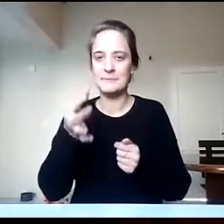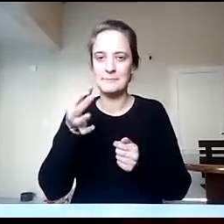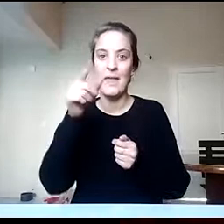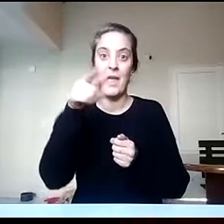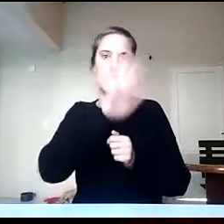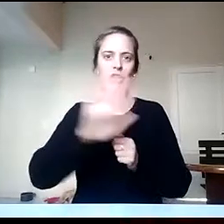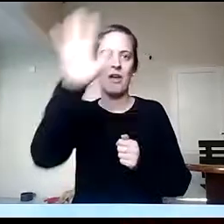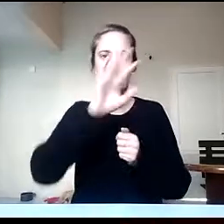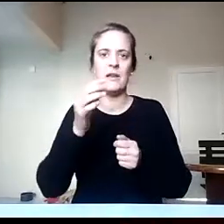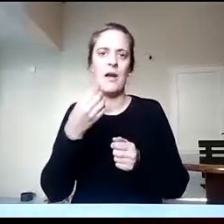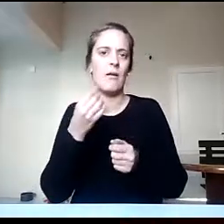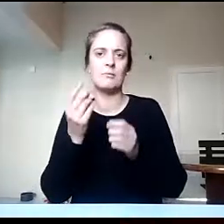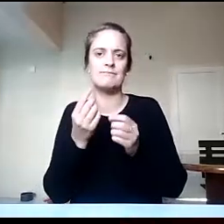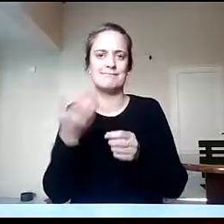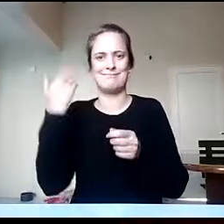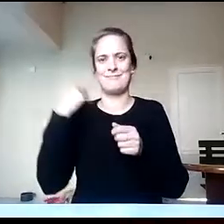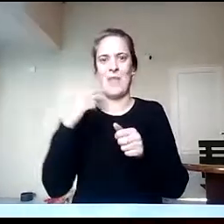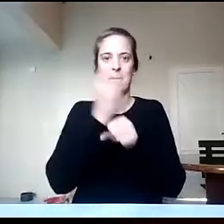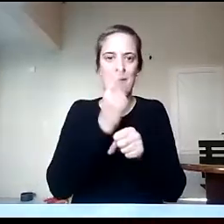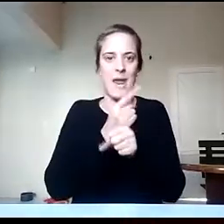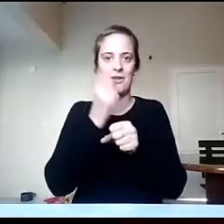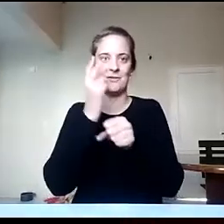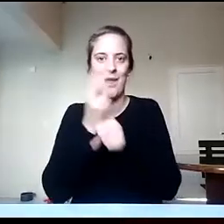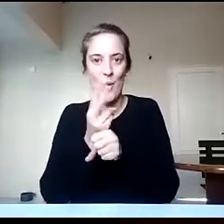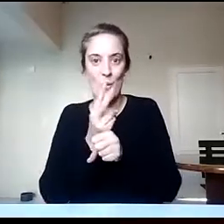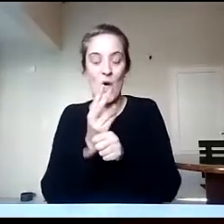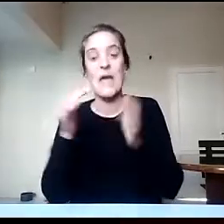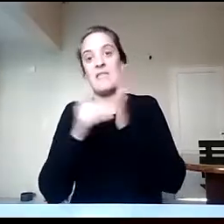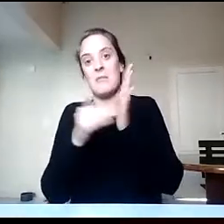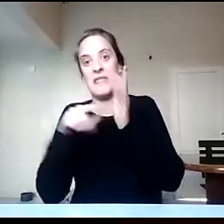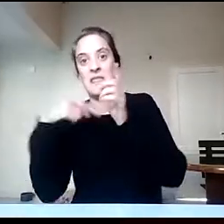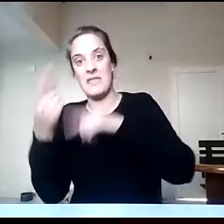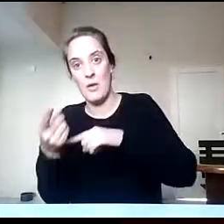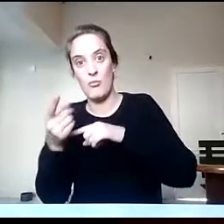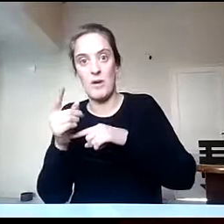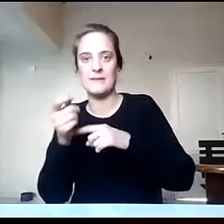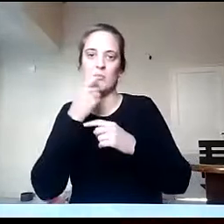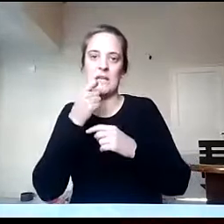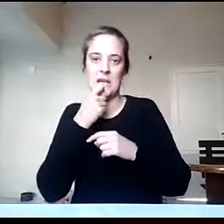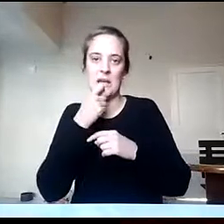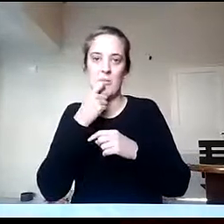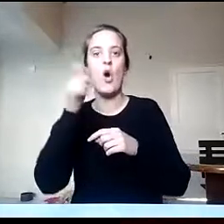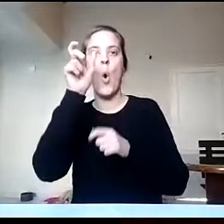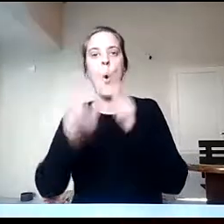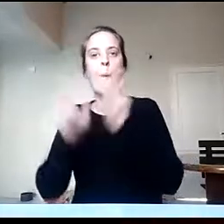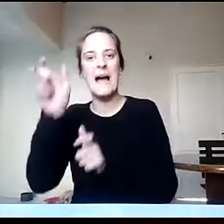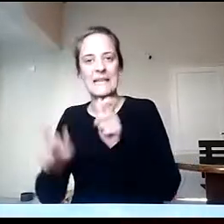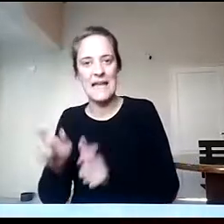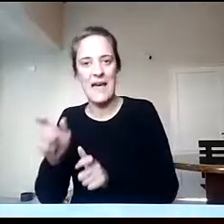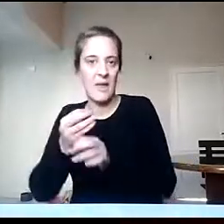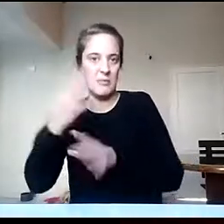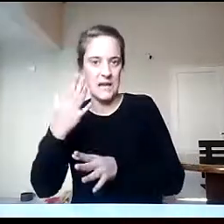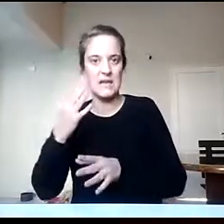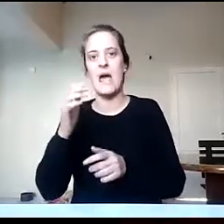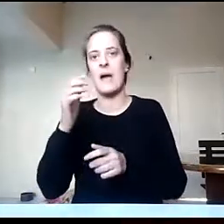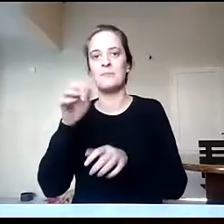en tercer año, y luego en función del bachiller que han cursado, sea en humanidades, en turismo, en agroambiente, en informática, se